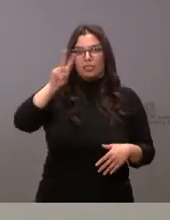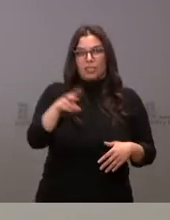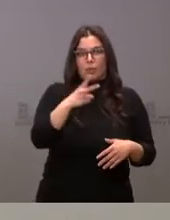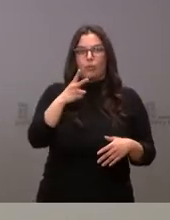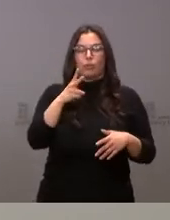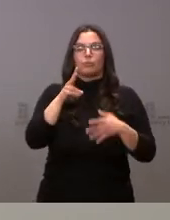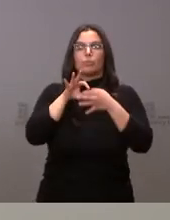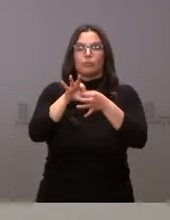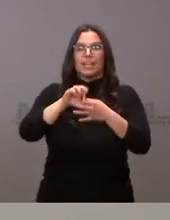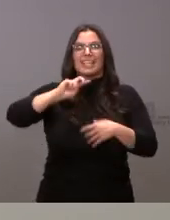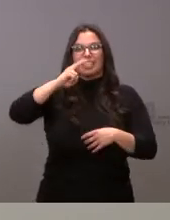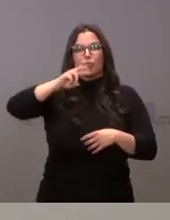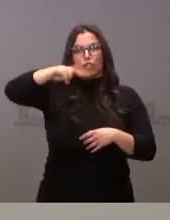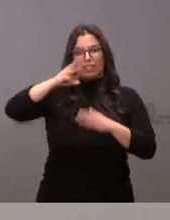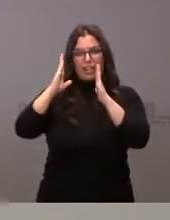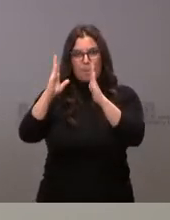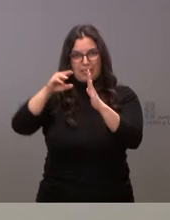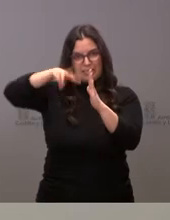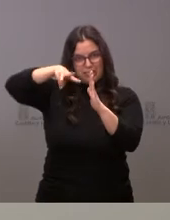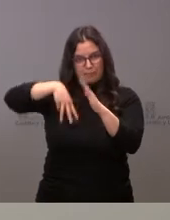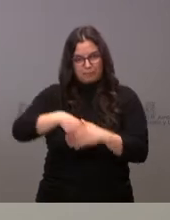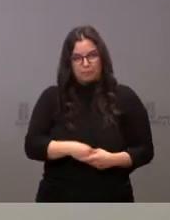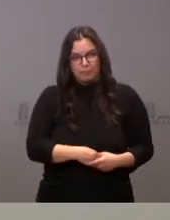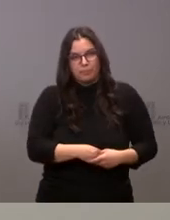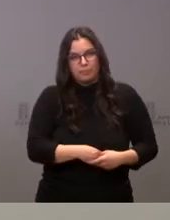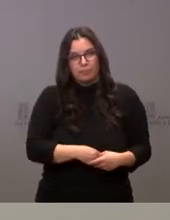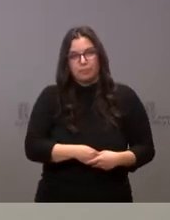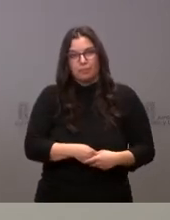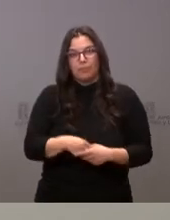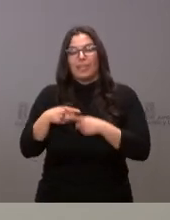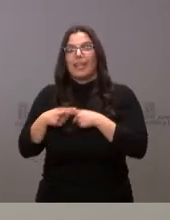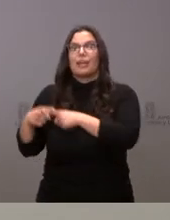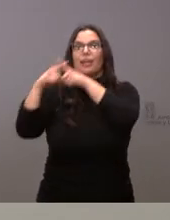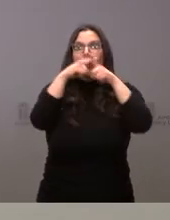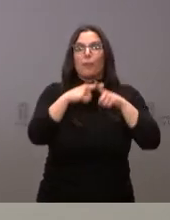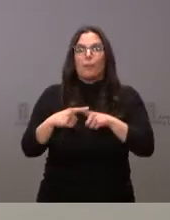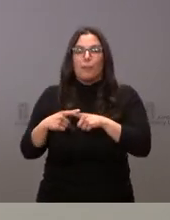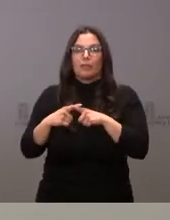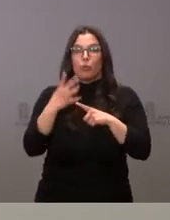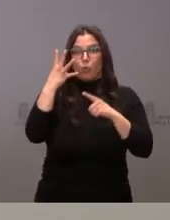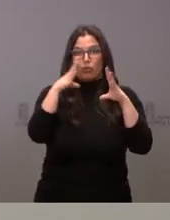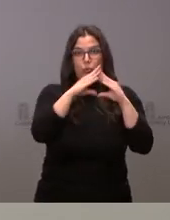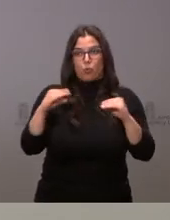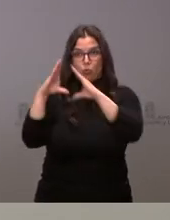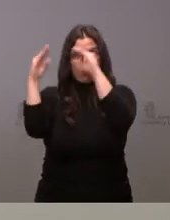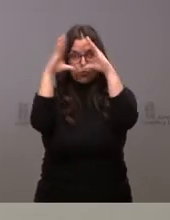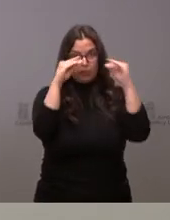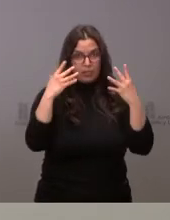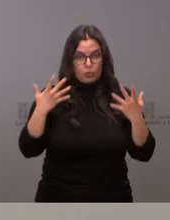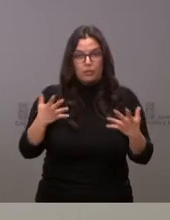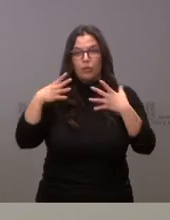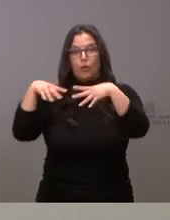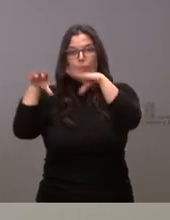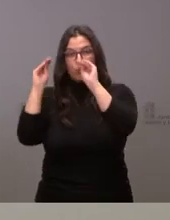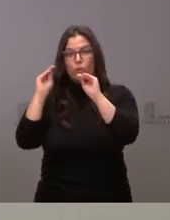correspondencia con este segundo trimestre del año. La distribución por cada una de las cuatro universidades públicas, la de